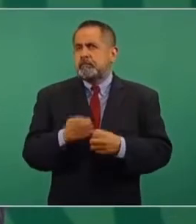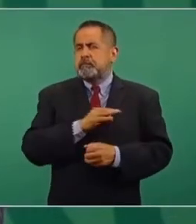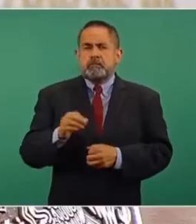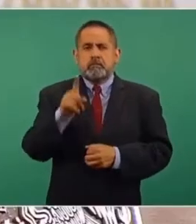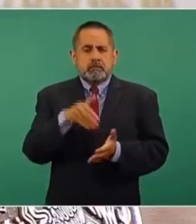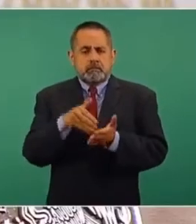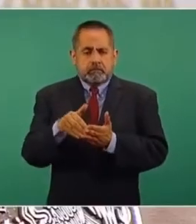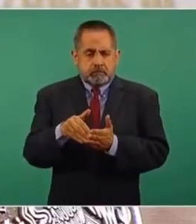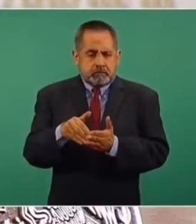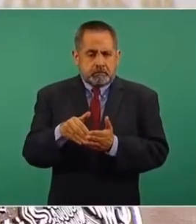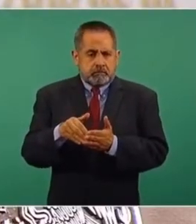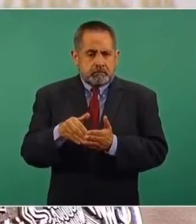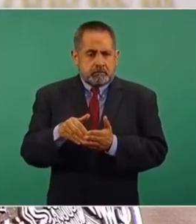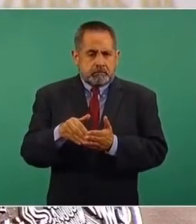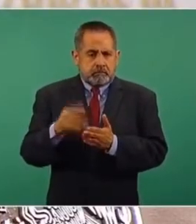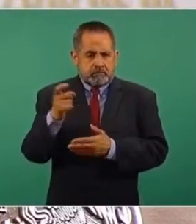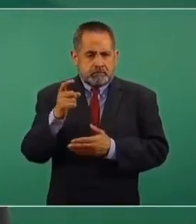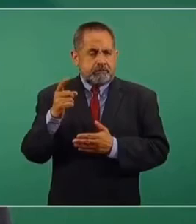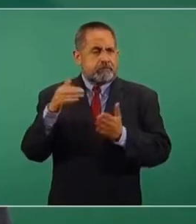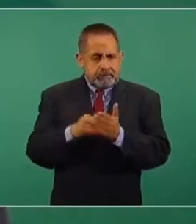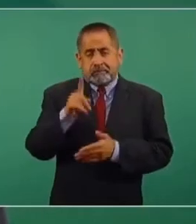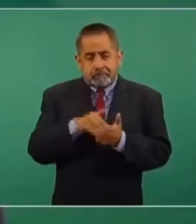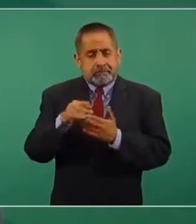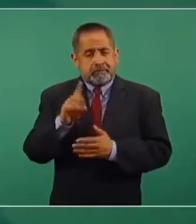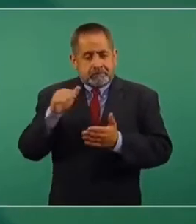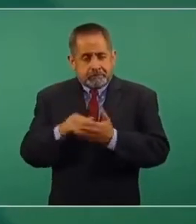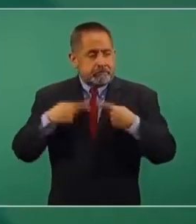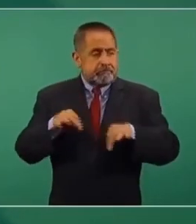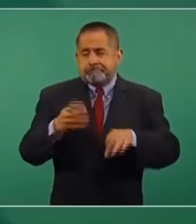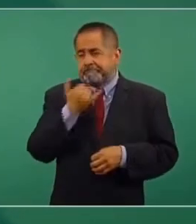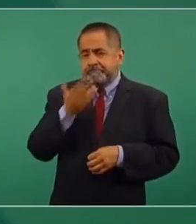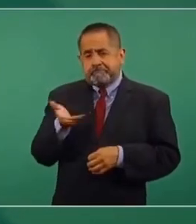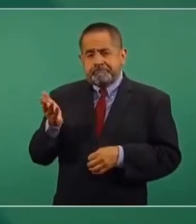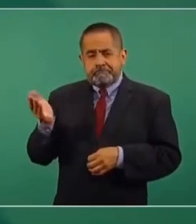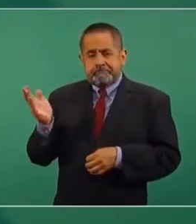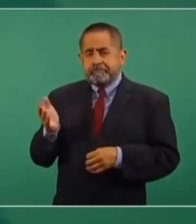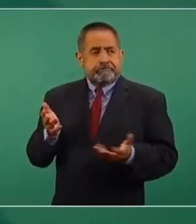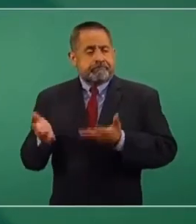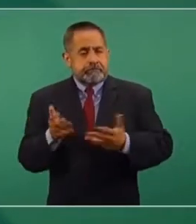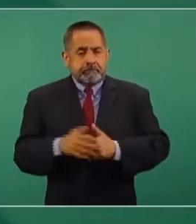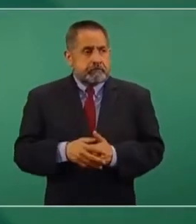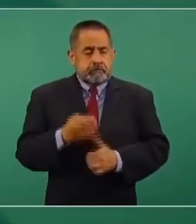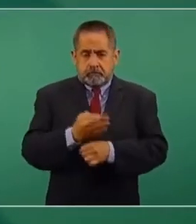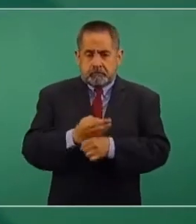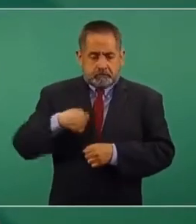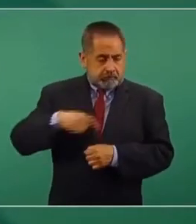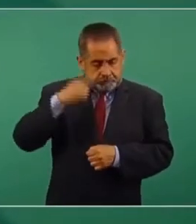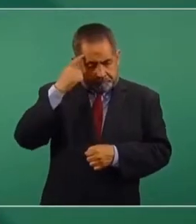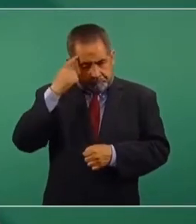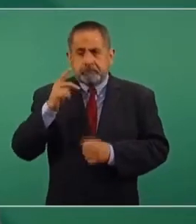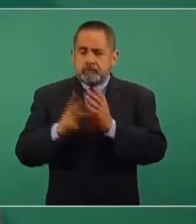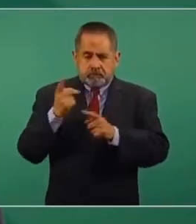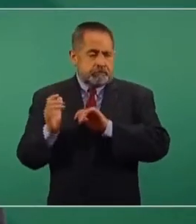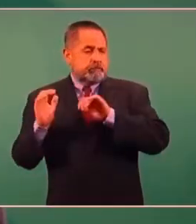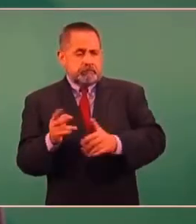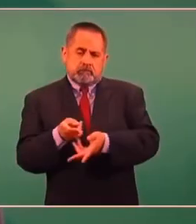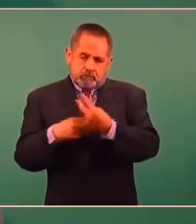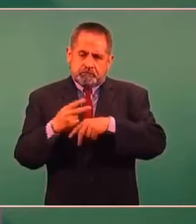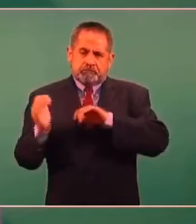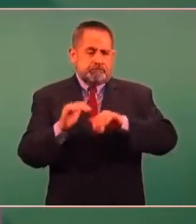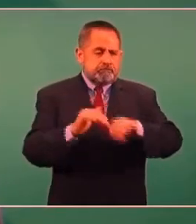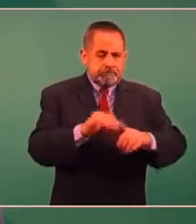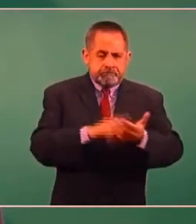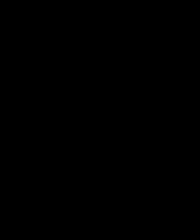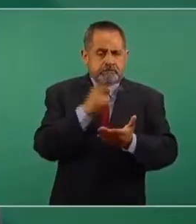un millón cien mil empleos por la pandemia y ya llevamos recuperados como